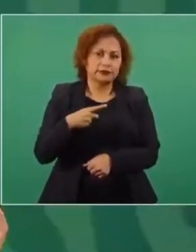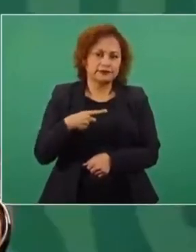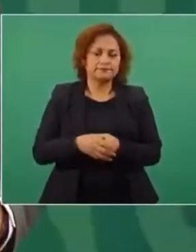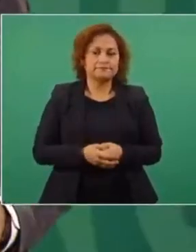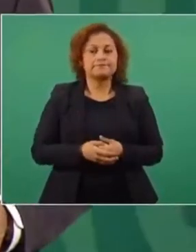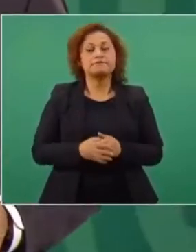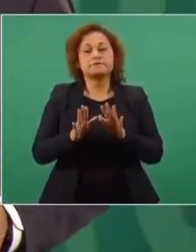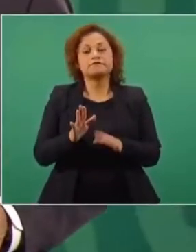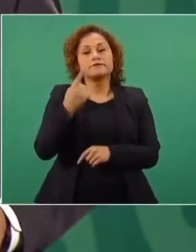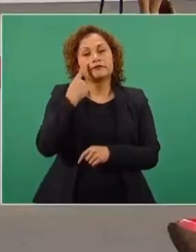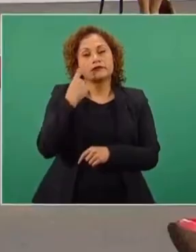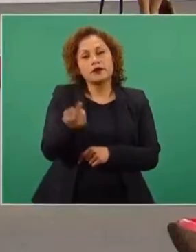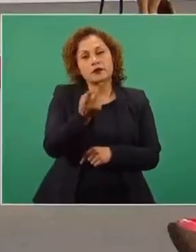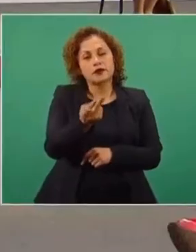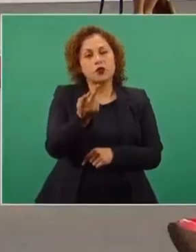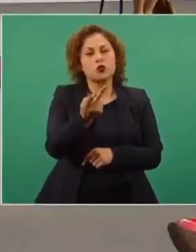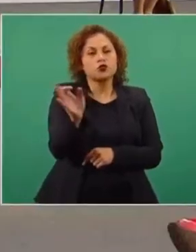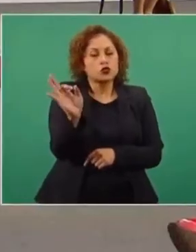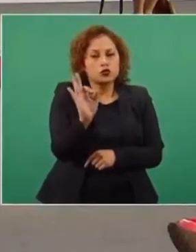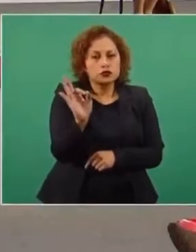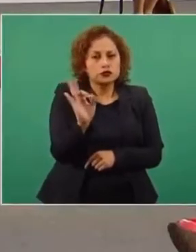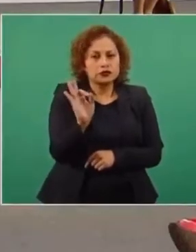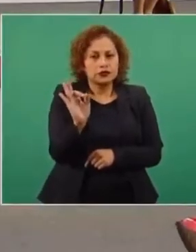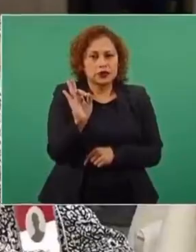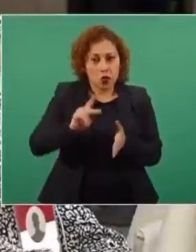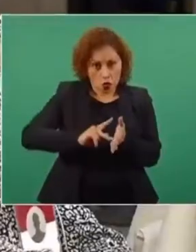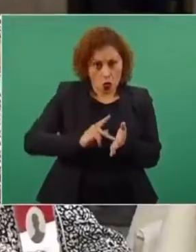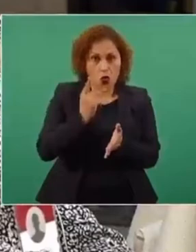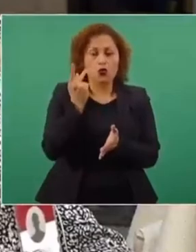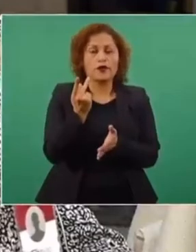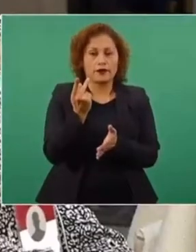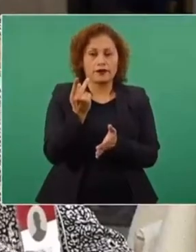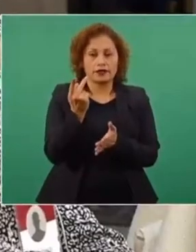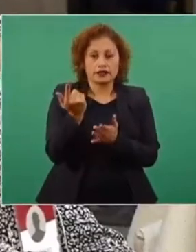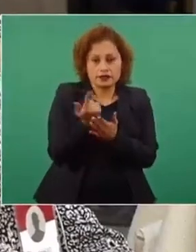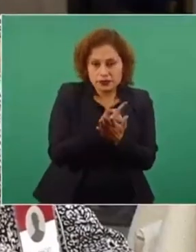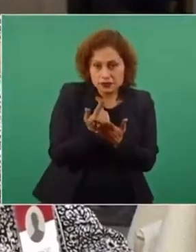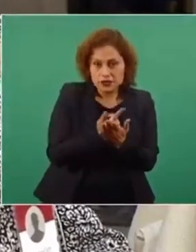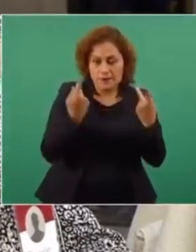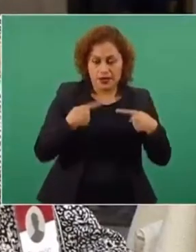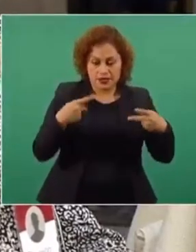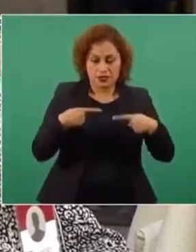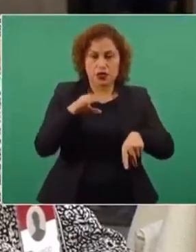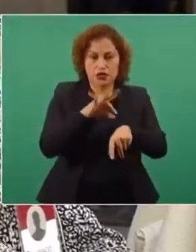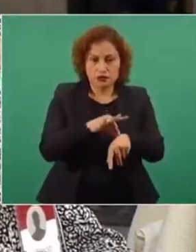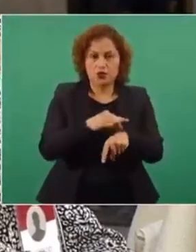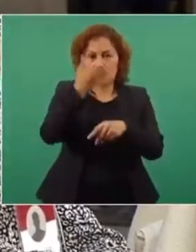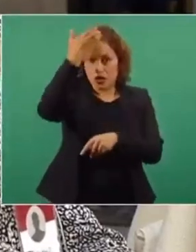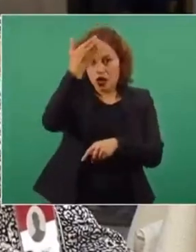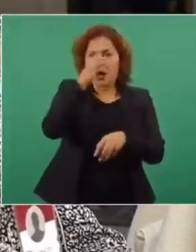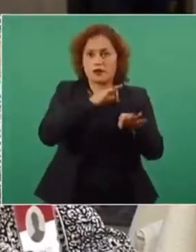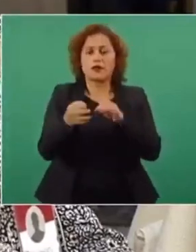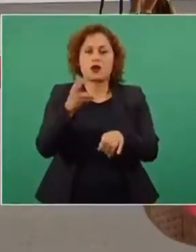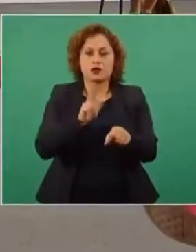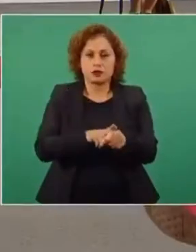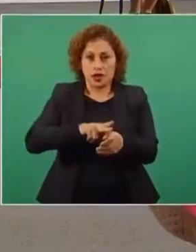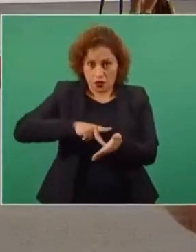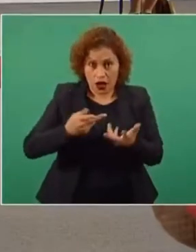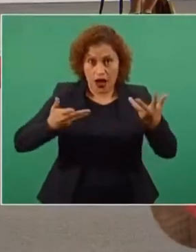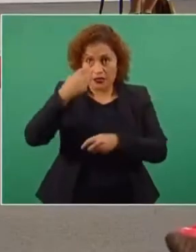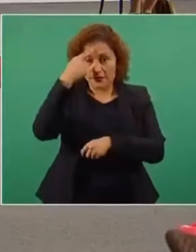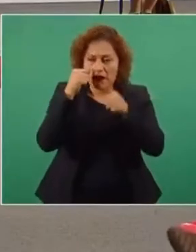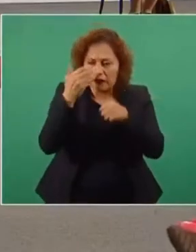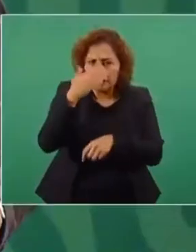Presidente, ¿se podría en un momento dado volver a hacer un censo del personal de salud para ver quiénes ya recibieron la Constantemente se está haciendo